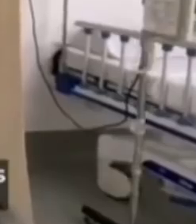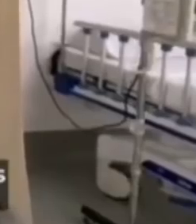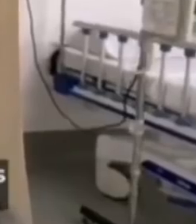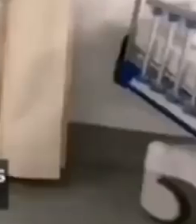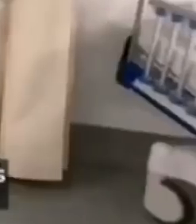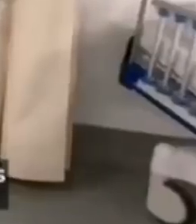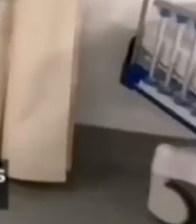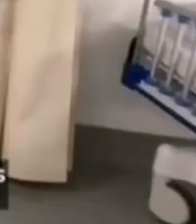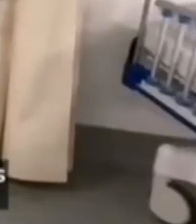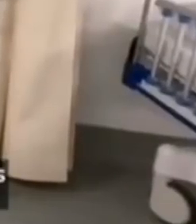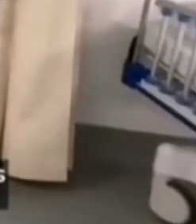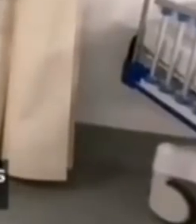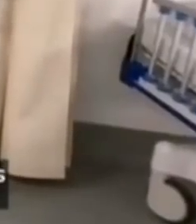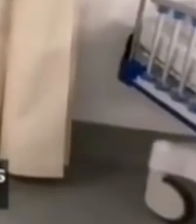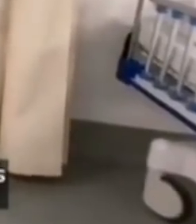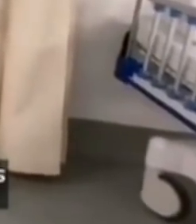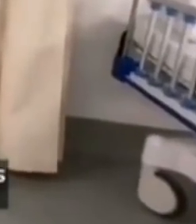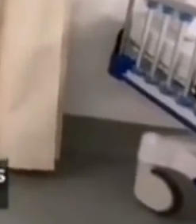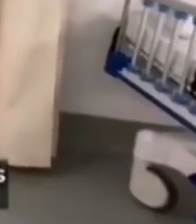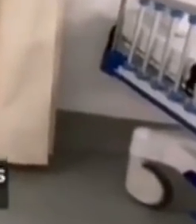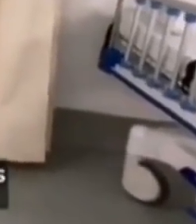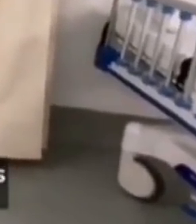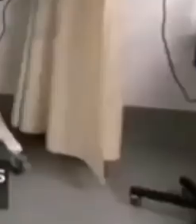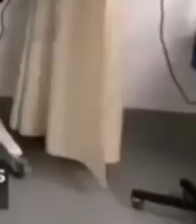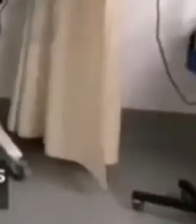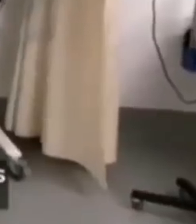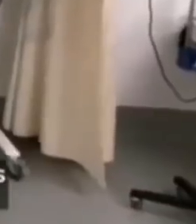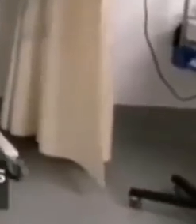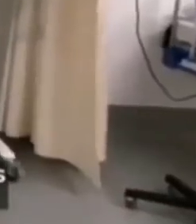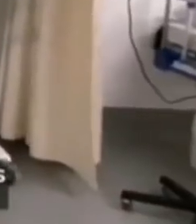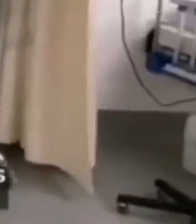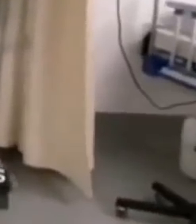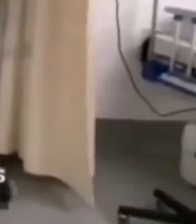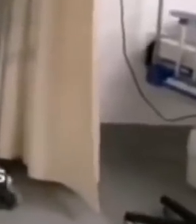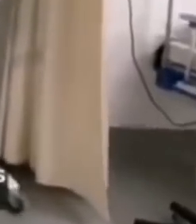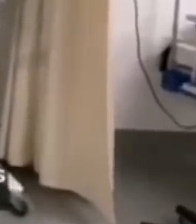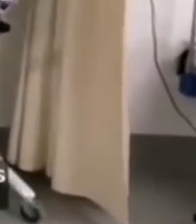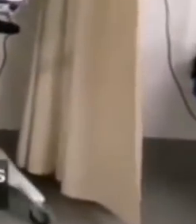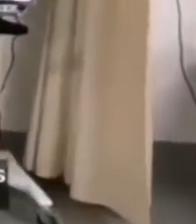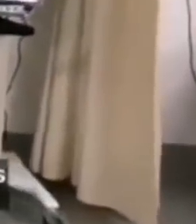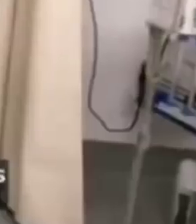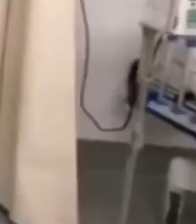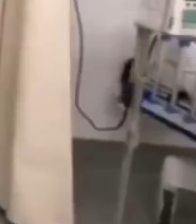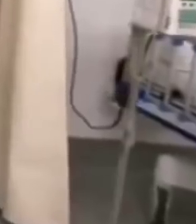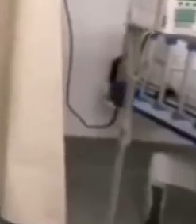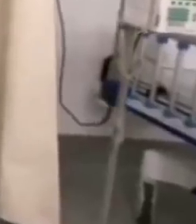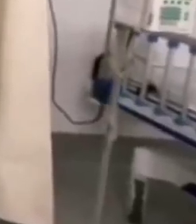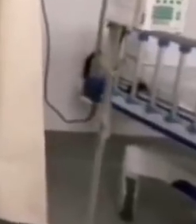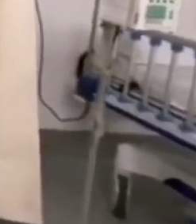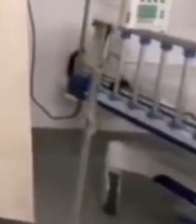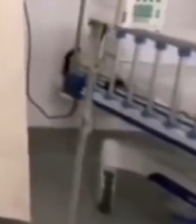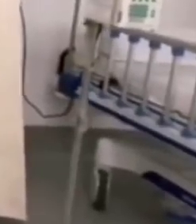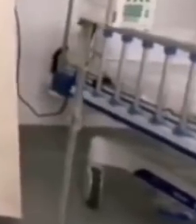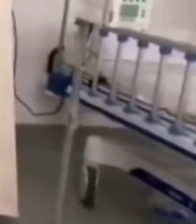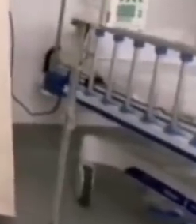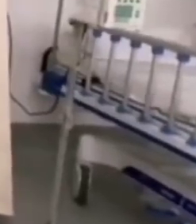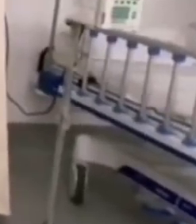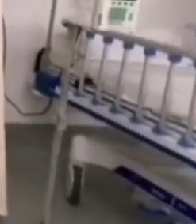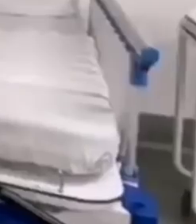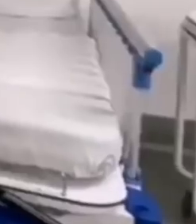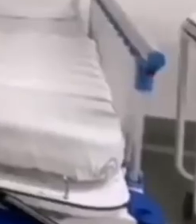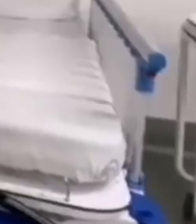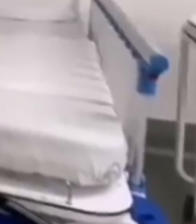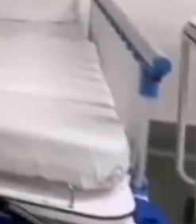porcentaje de ocupación de camas hospitalarias sea del 58.7%, permitiendo que todo aquel que lo necesite